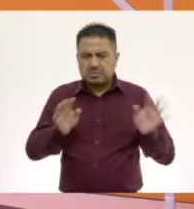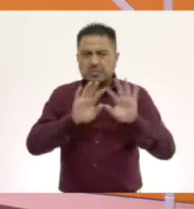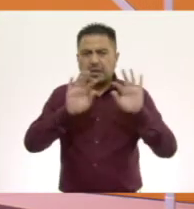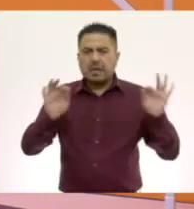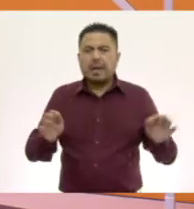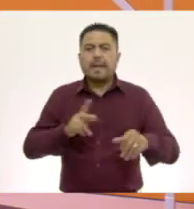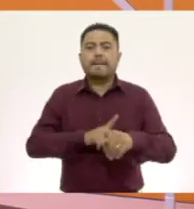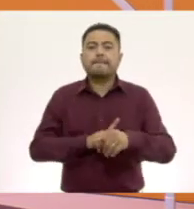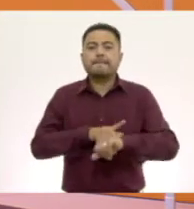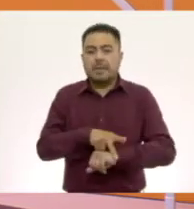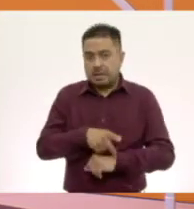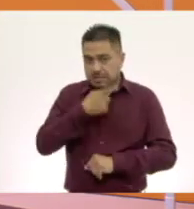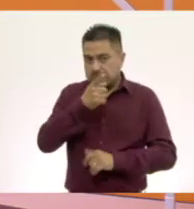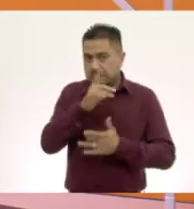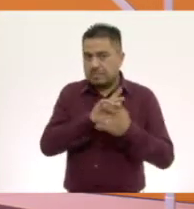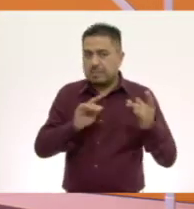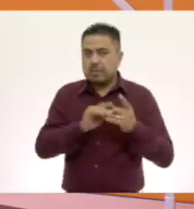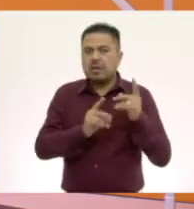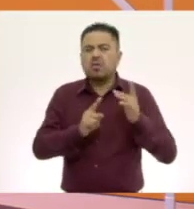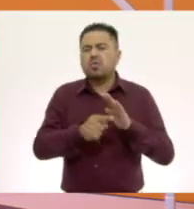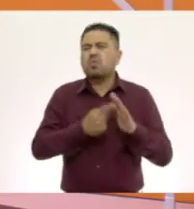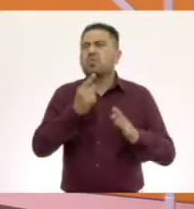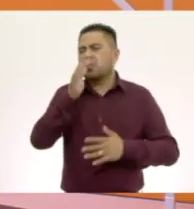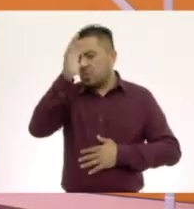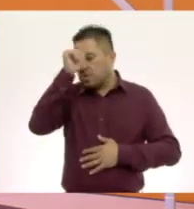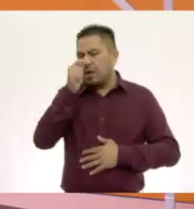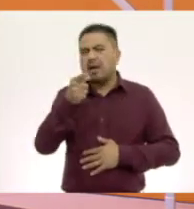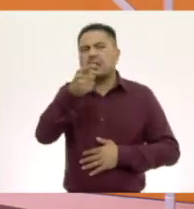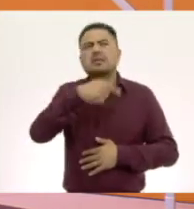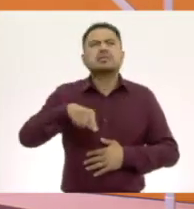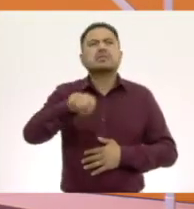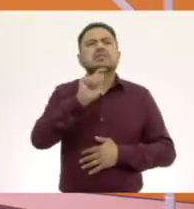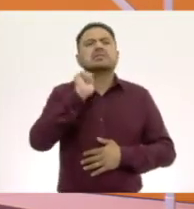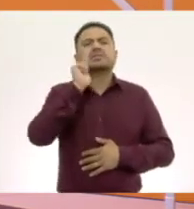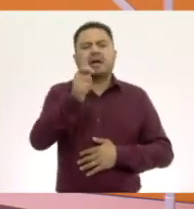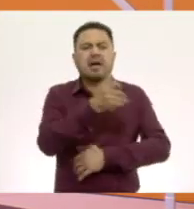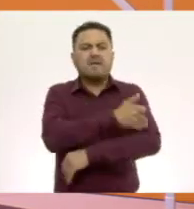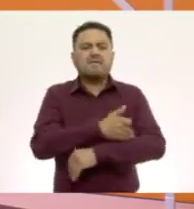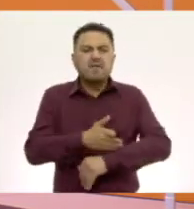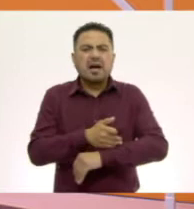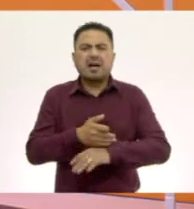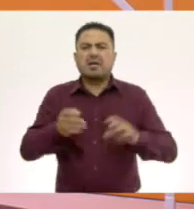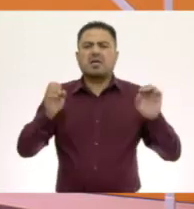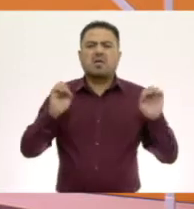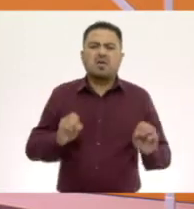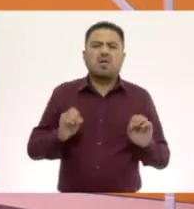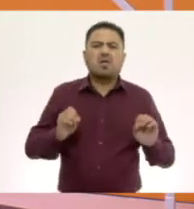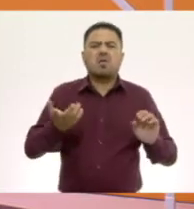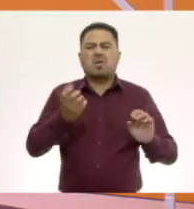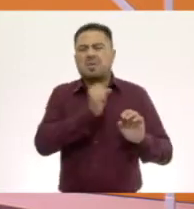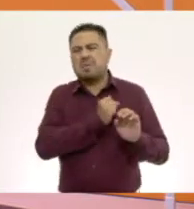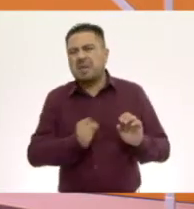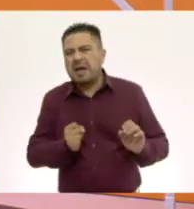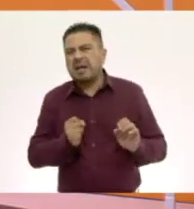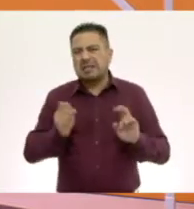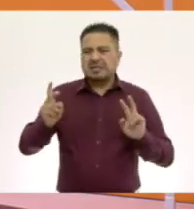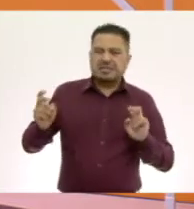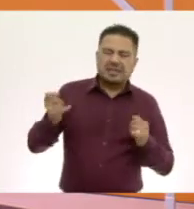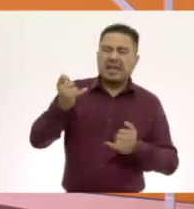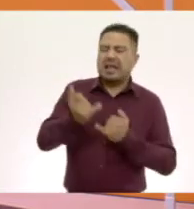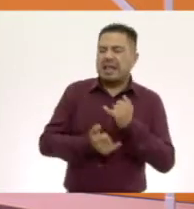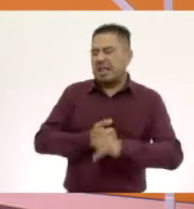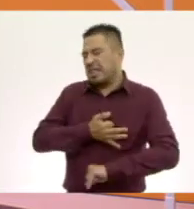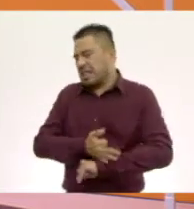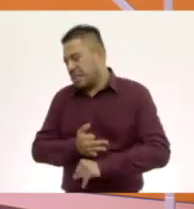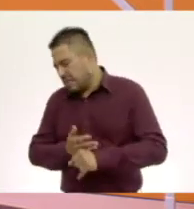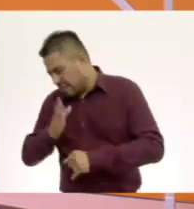Es decir, ¿alguna vez alguien de tu familia por maldad o por estar jugando